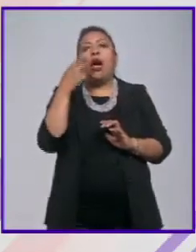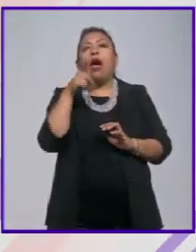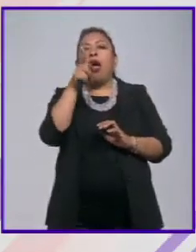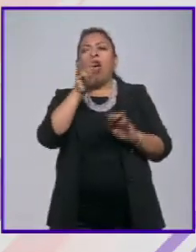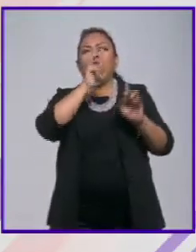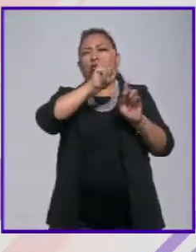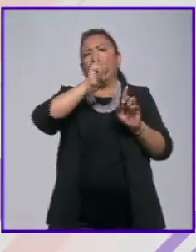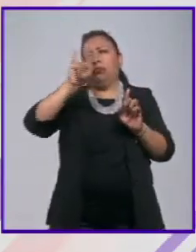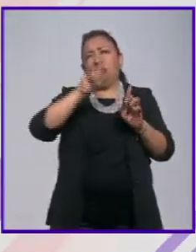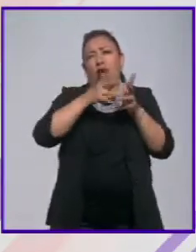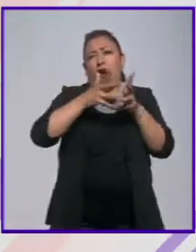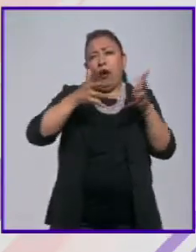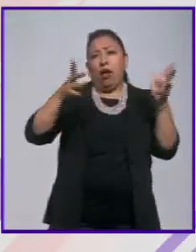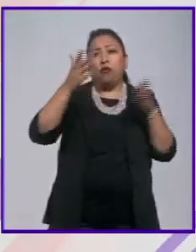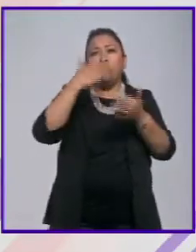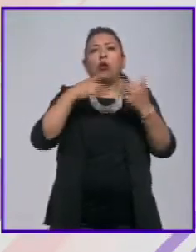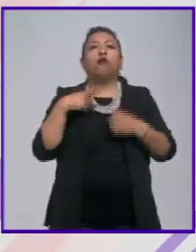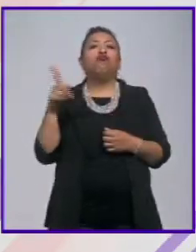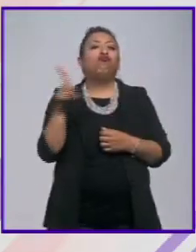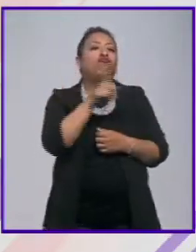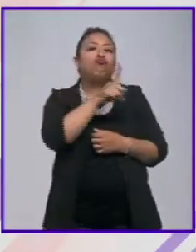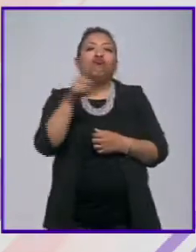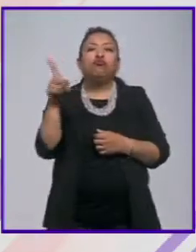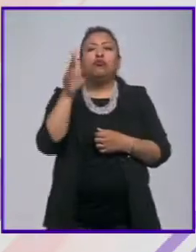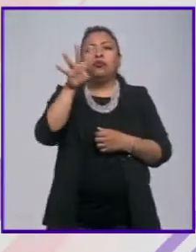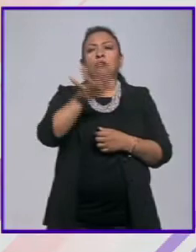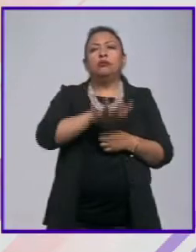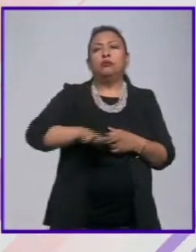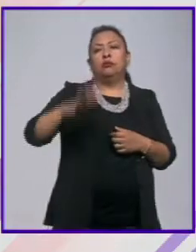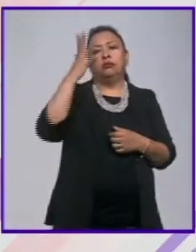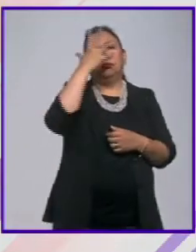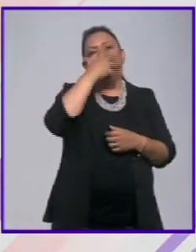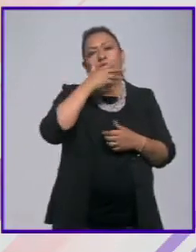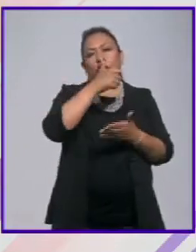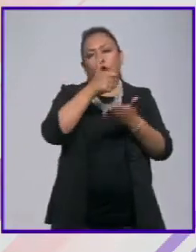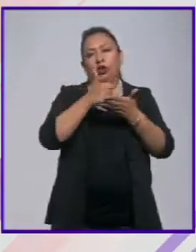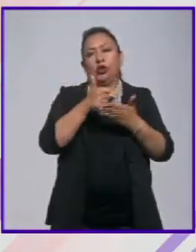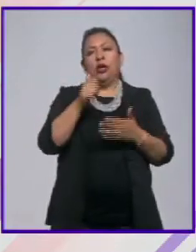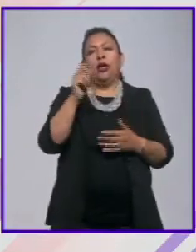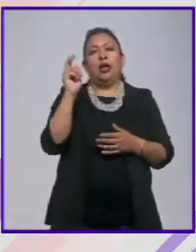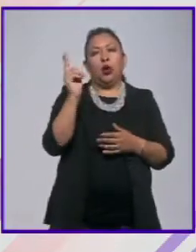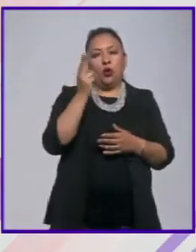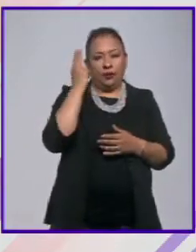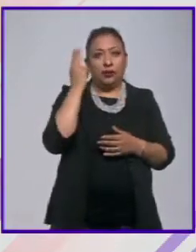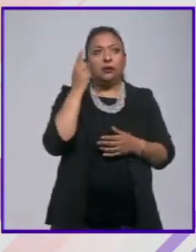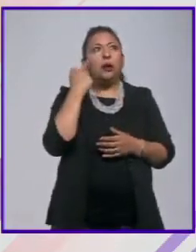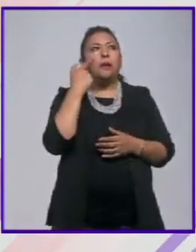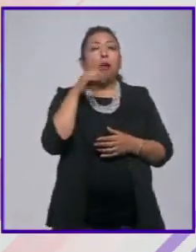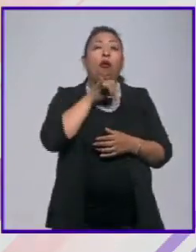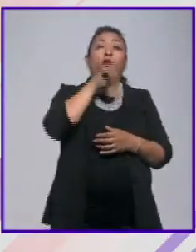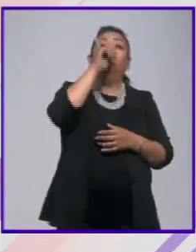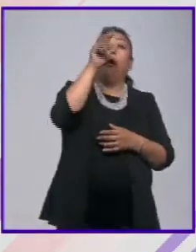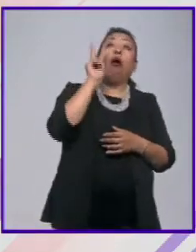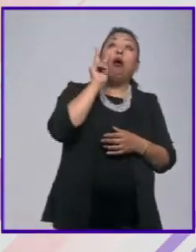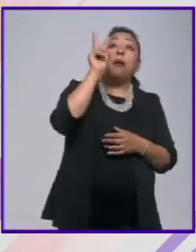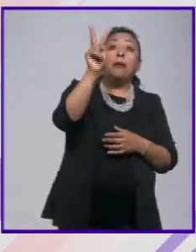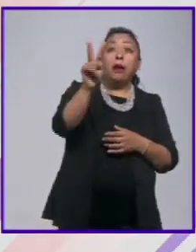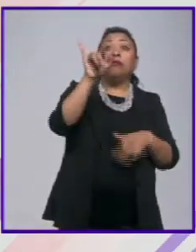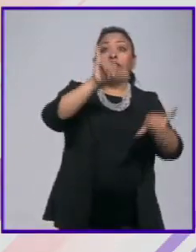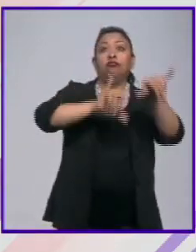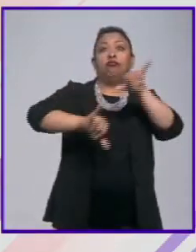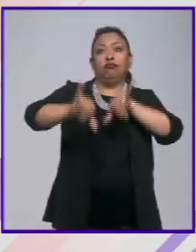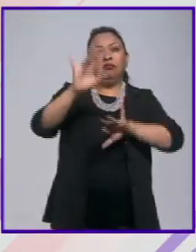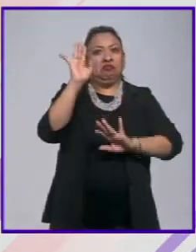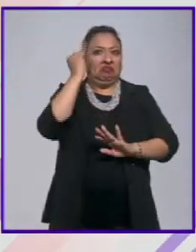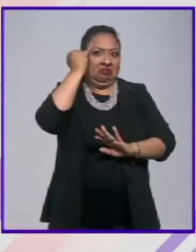enorme tabla para que todo el mundo que pase por aquí por el precioso campus de Ciudad Universitaria vea desde lejos a la química